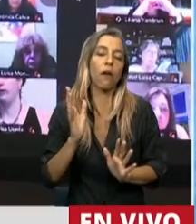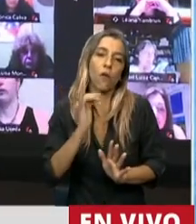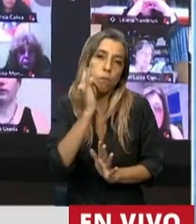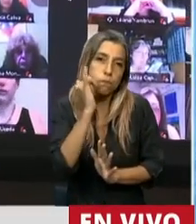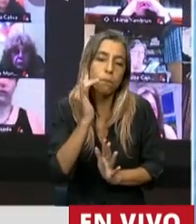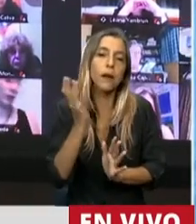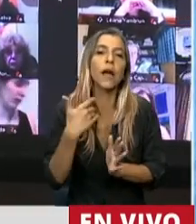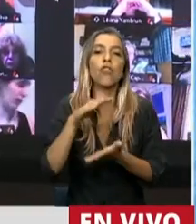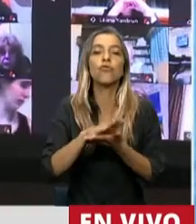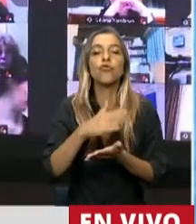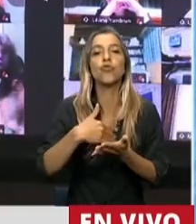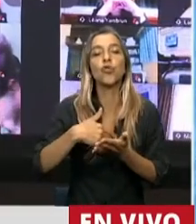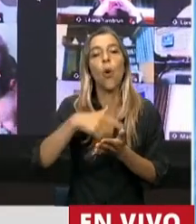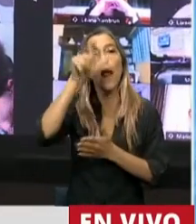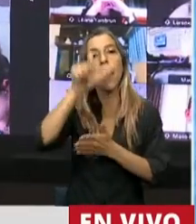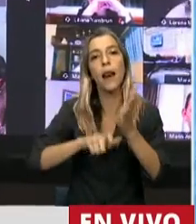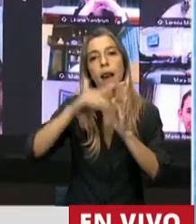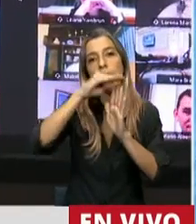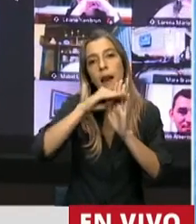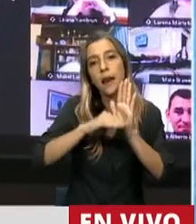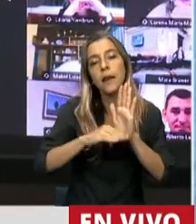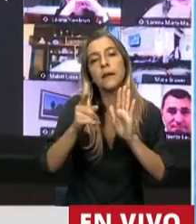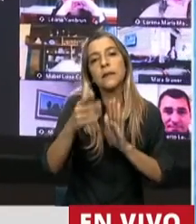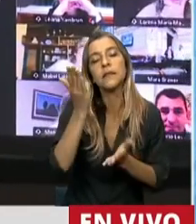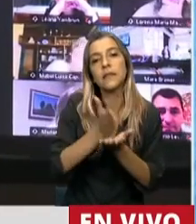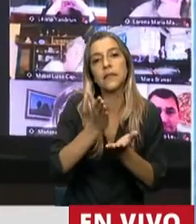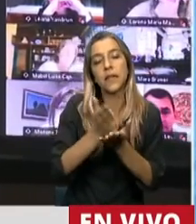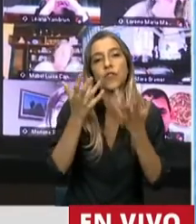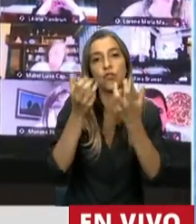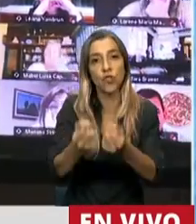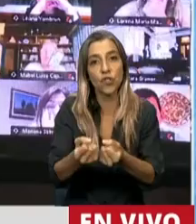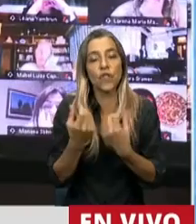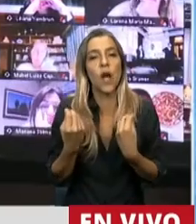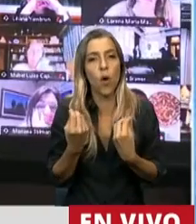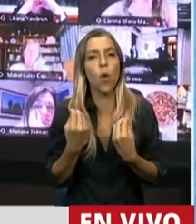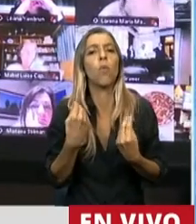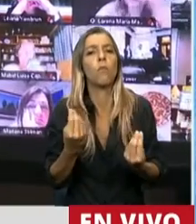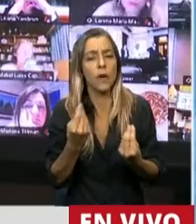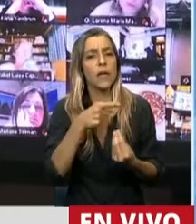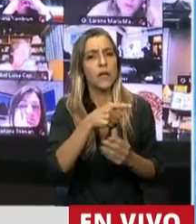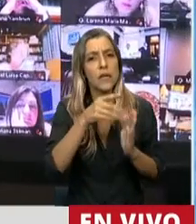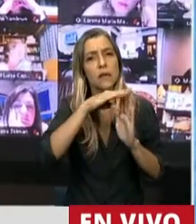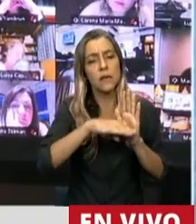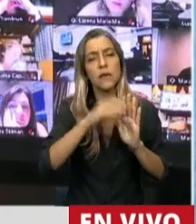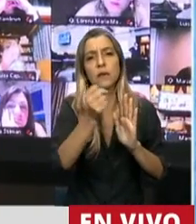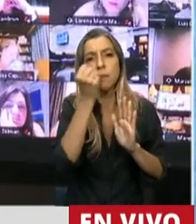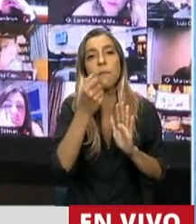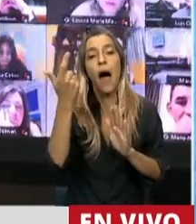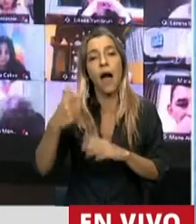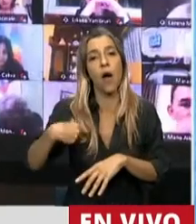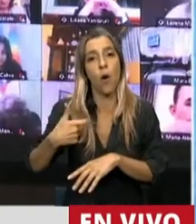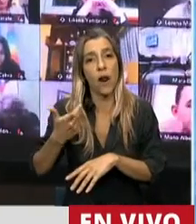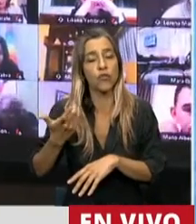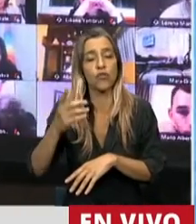realidad un listado explícito de derechos a la salud que es útil para las obras sociales nacionales y para las prepagas,